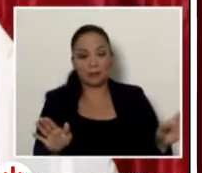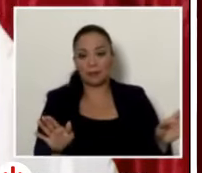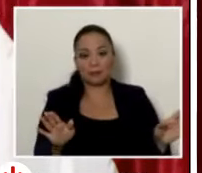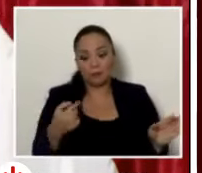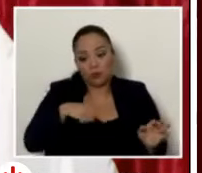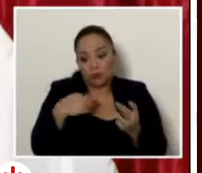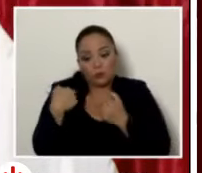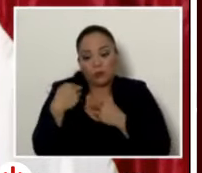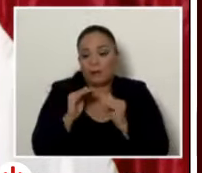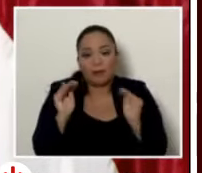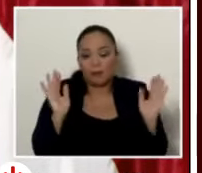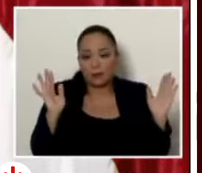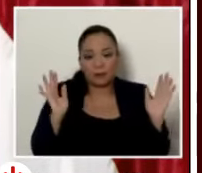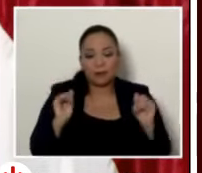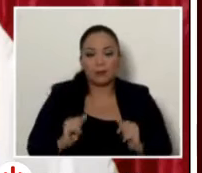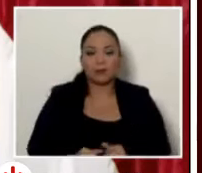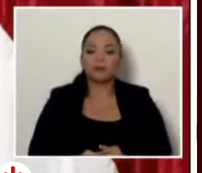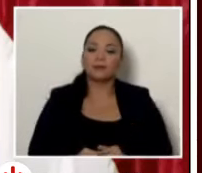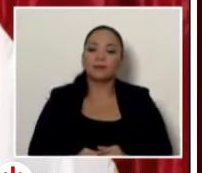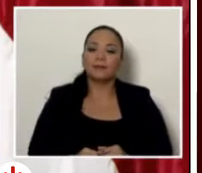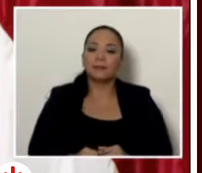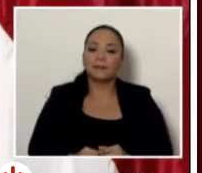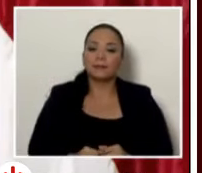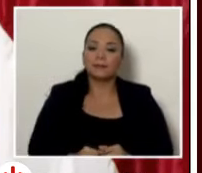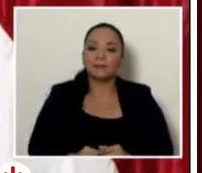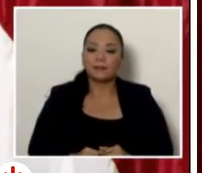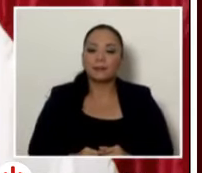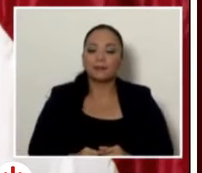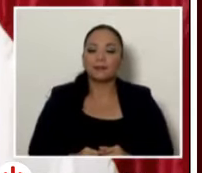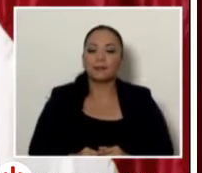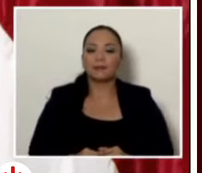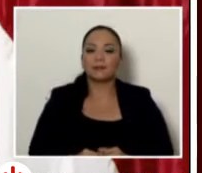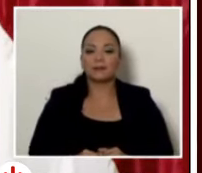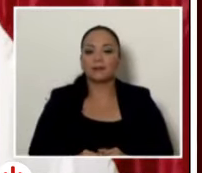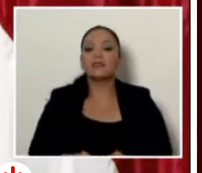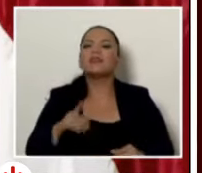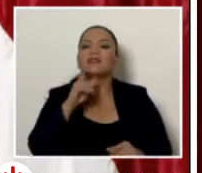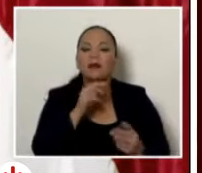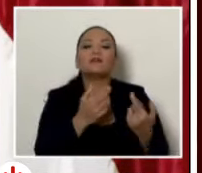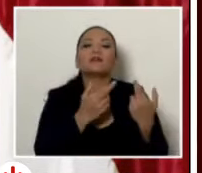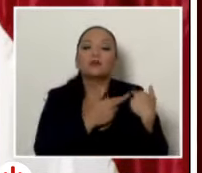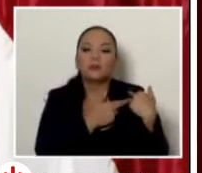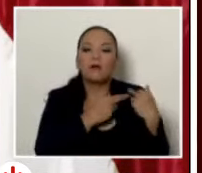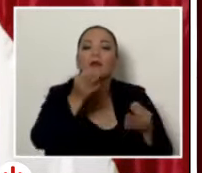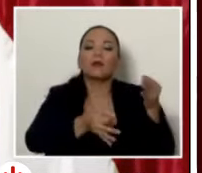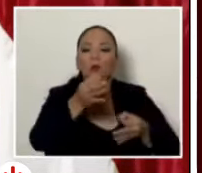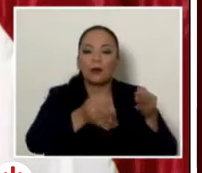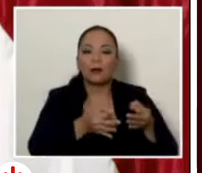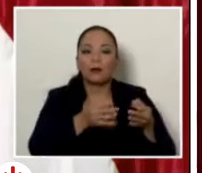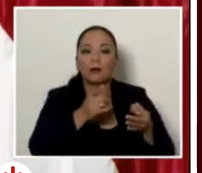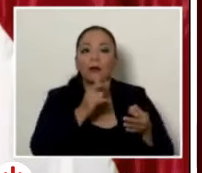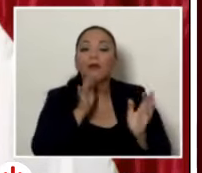¿verdad? entonces eso le corresponderá al poder ejecutivo al poder